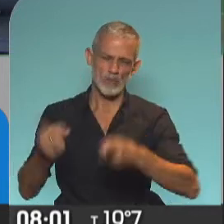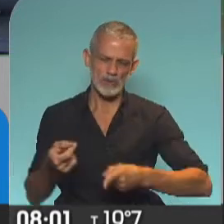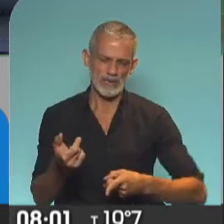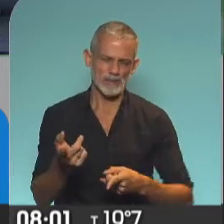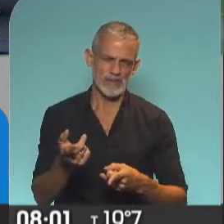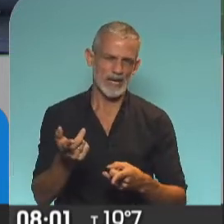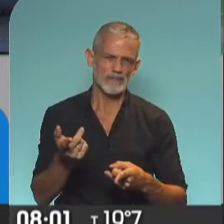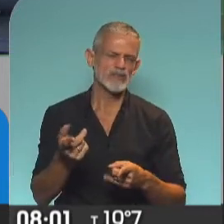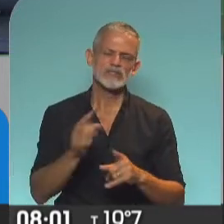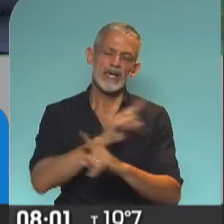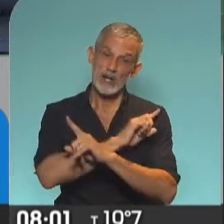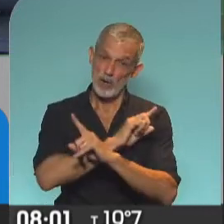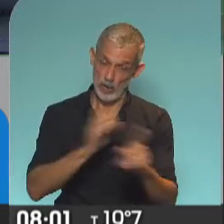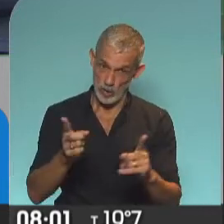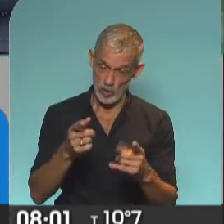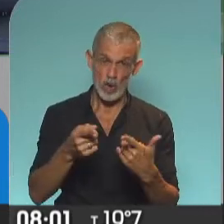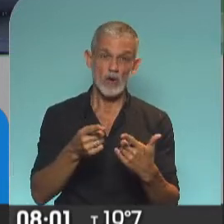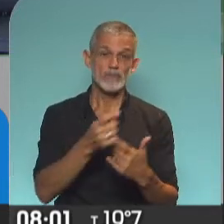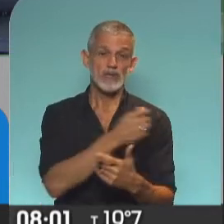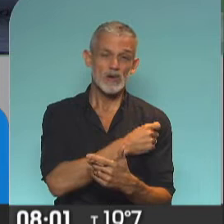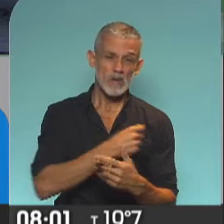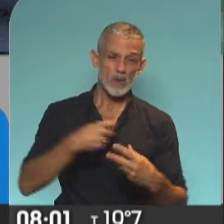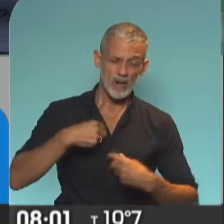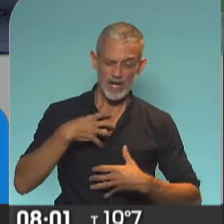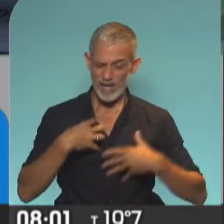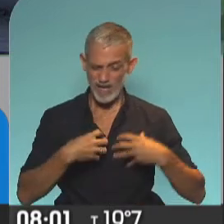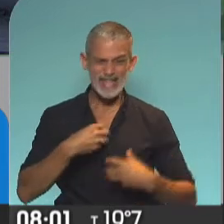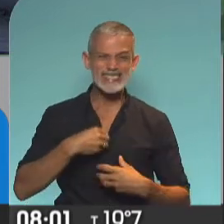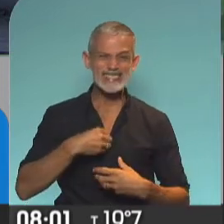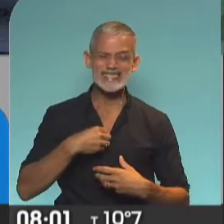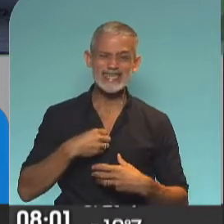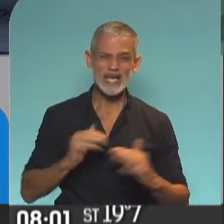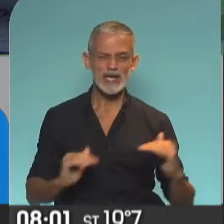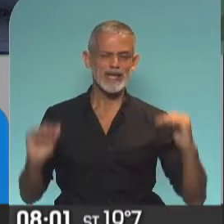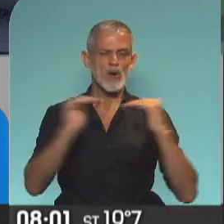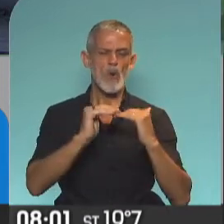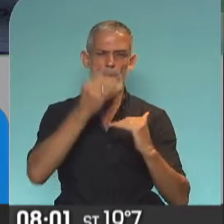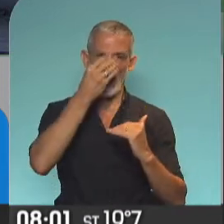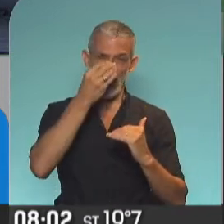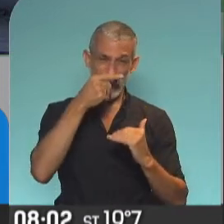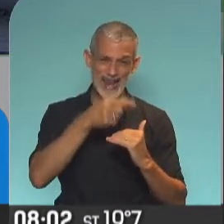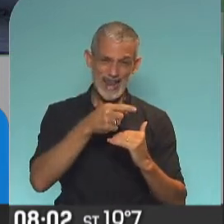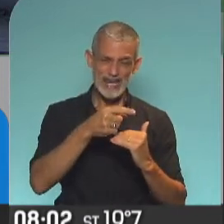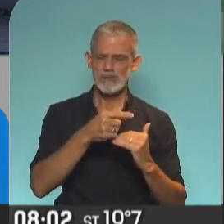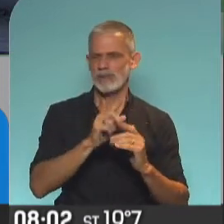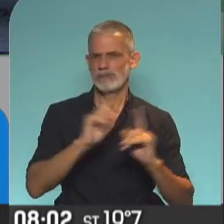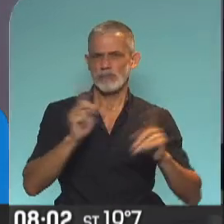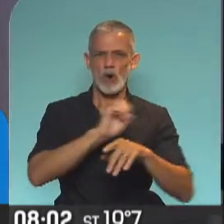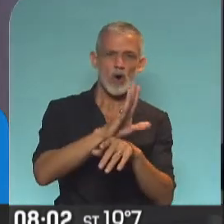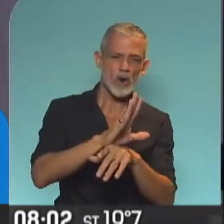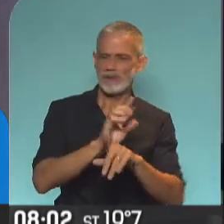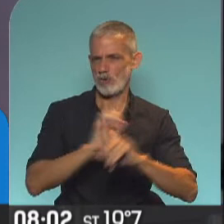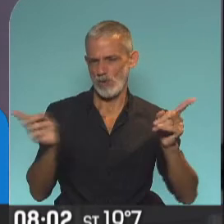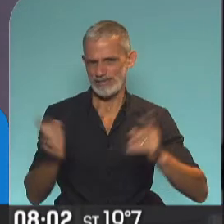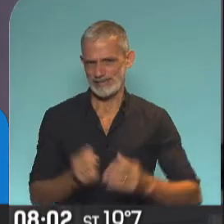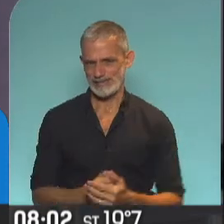de ninguna manera, los efectos adversos de la vacuna pueden equipararse a aquellos que vivimos con el COVID. Tenemos